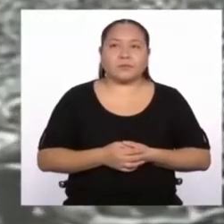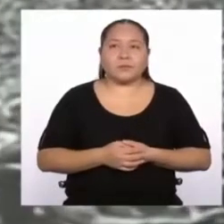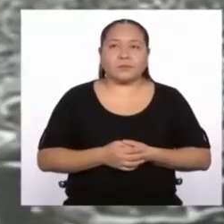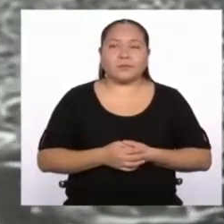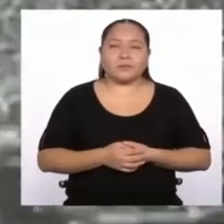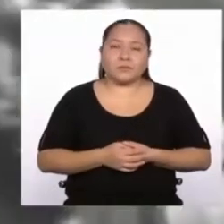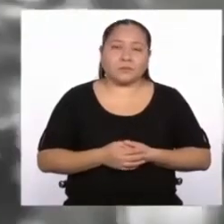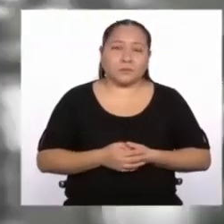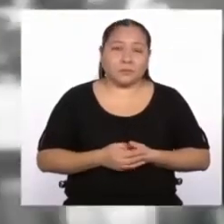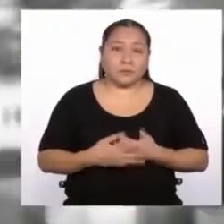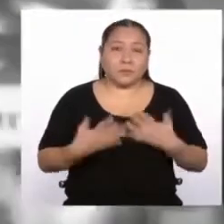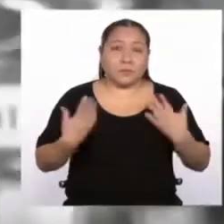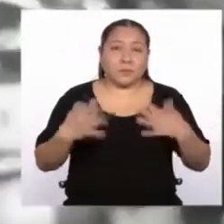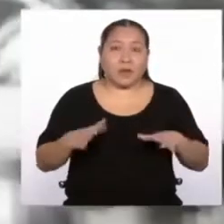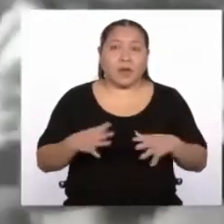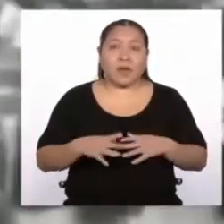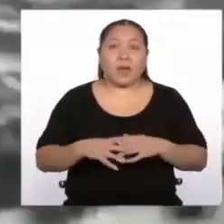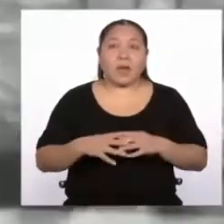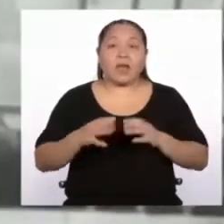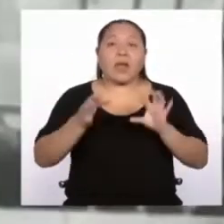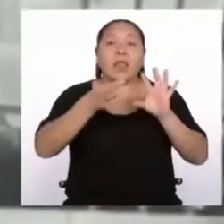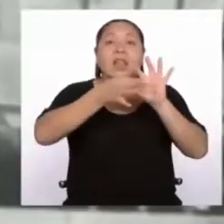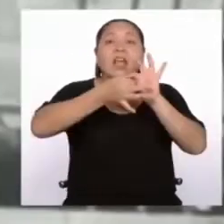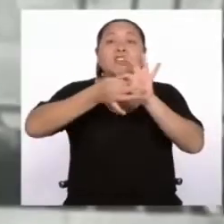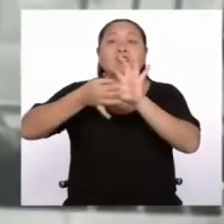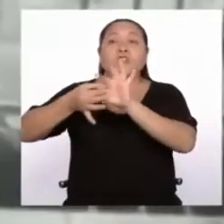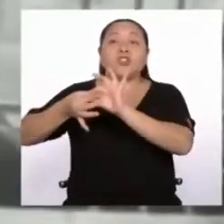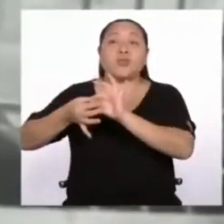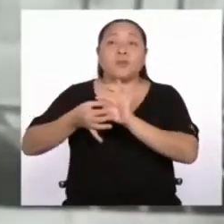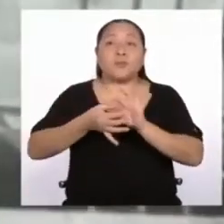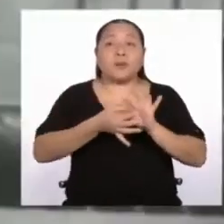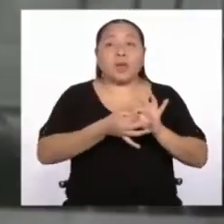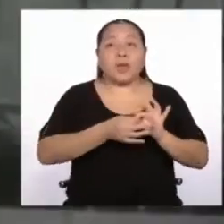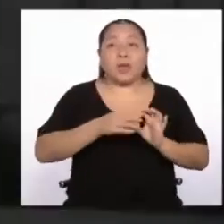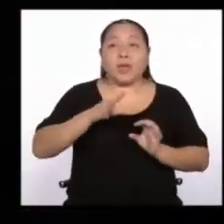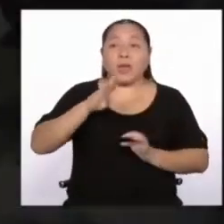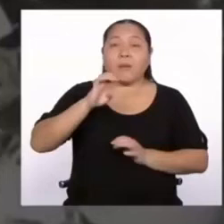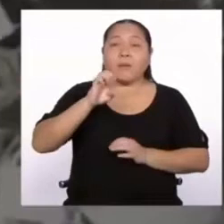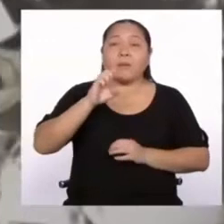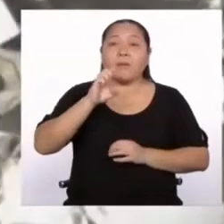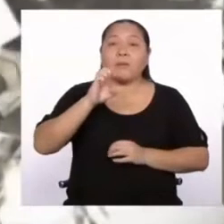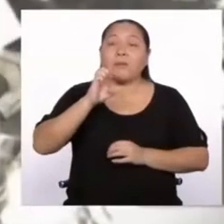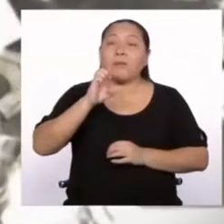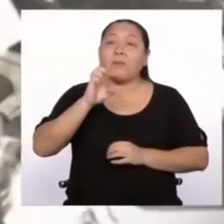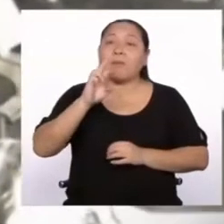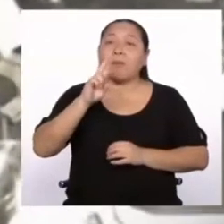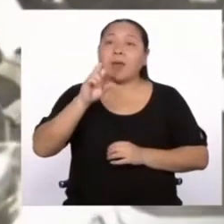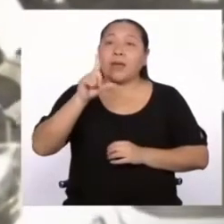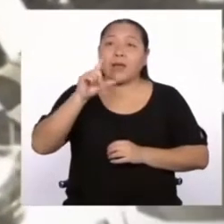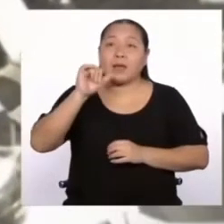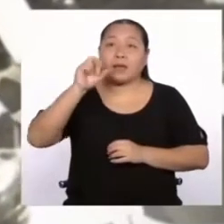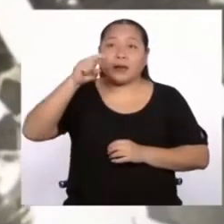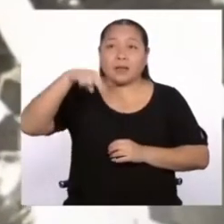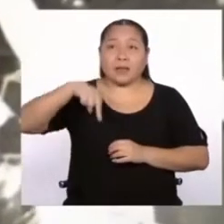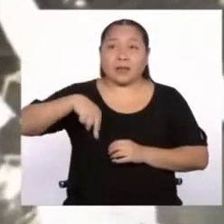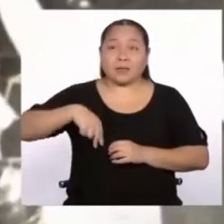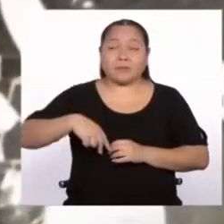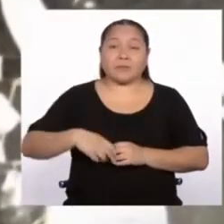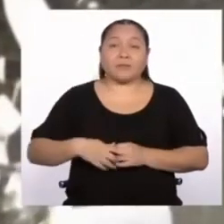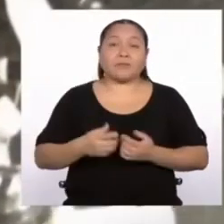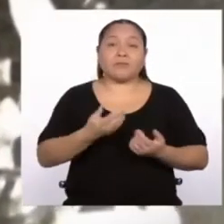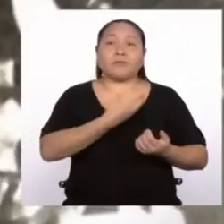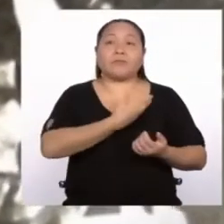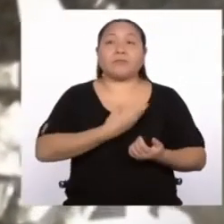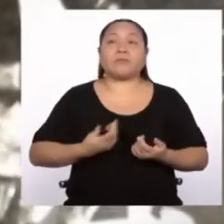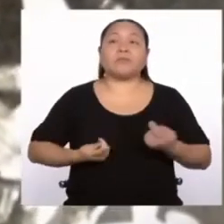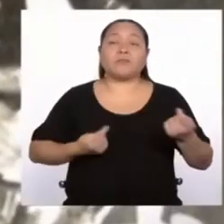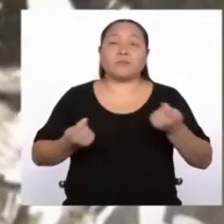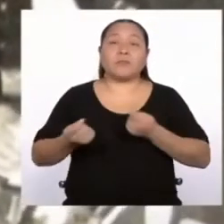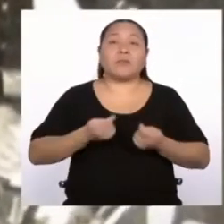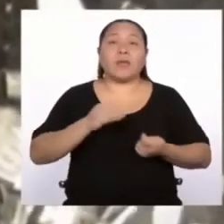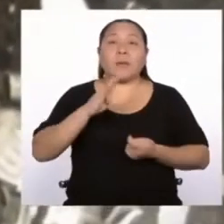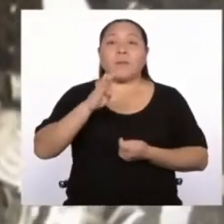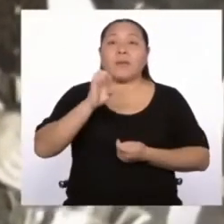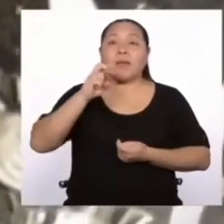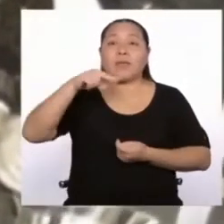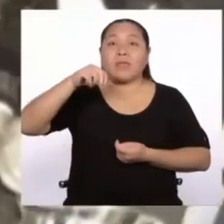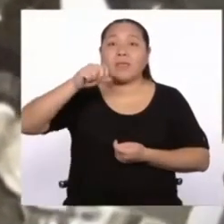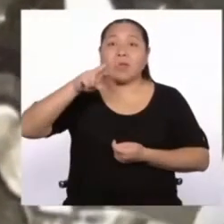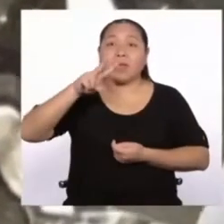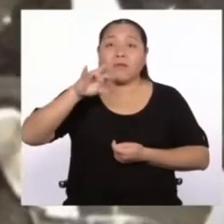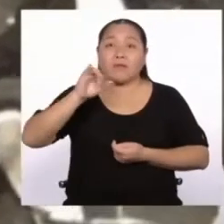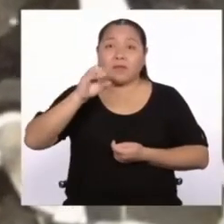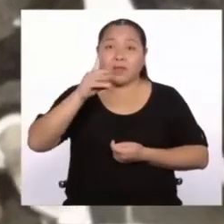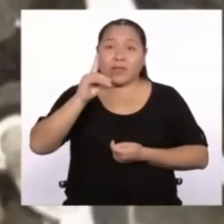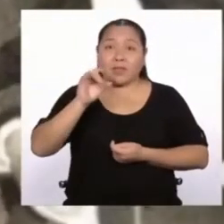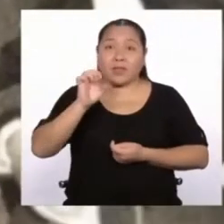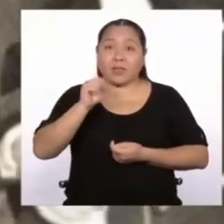Con motivo de las Olimpiadas de Berlín de 1936, el gobierno del general Óscar Benavides encargó